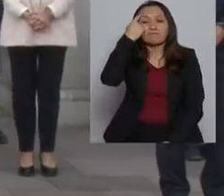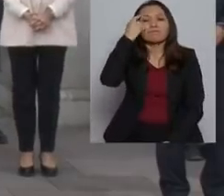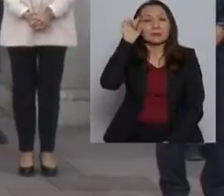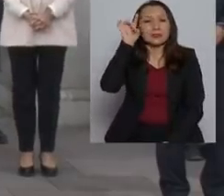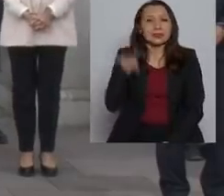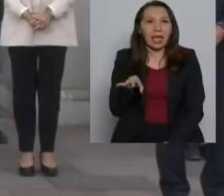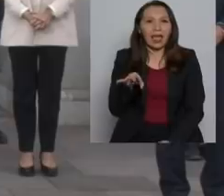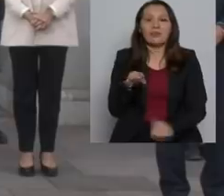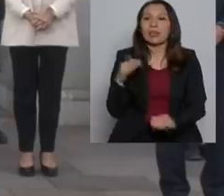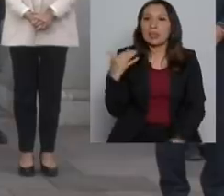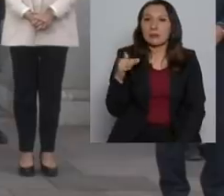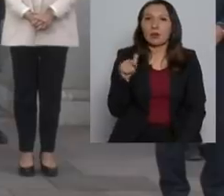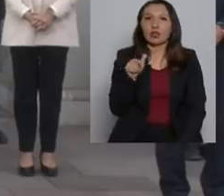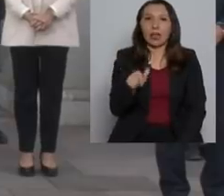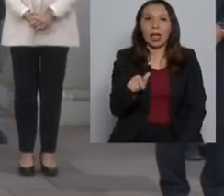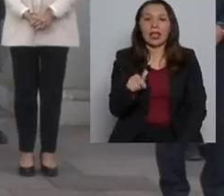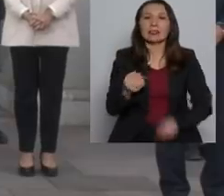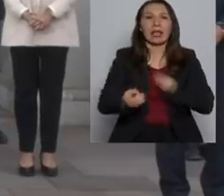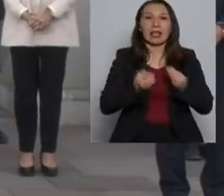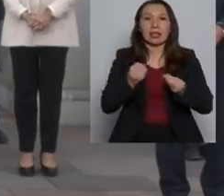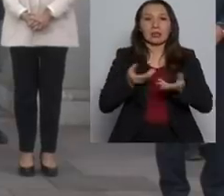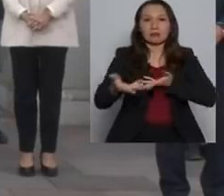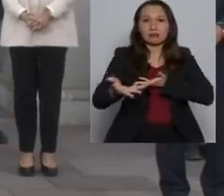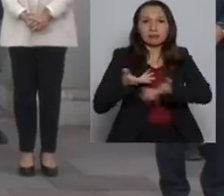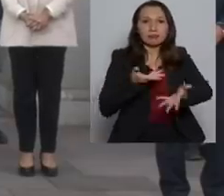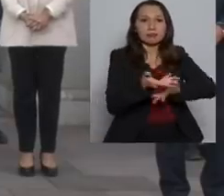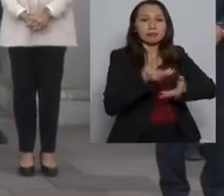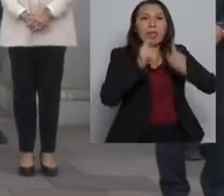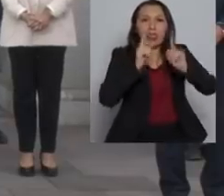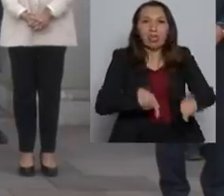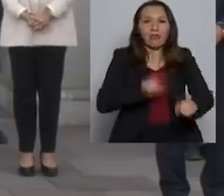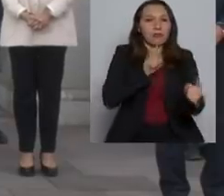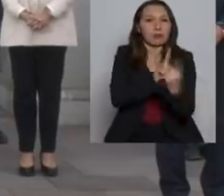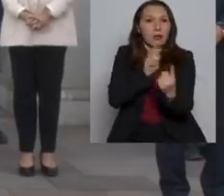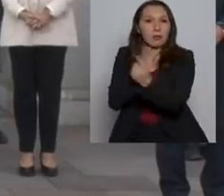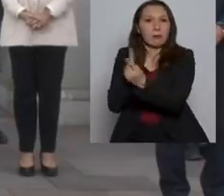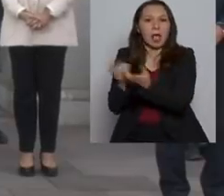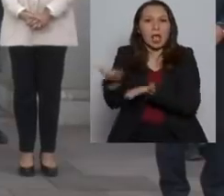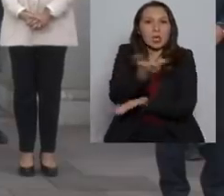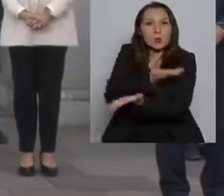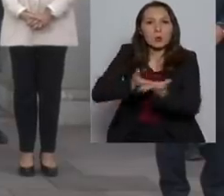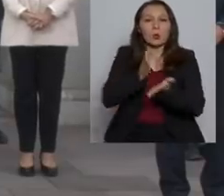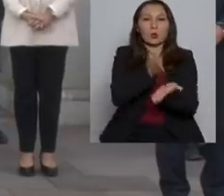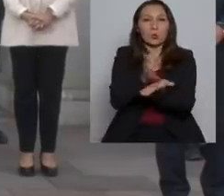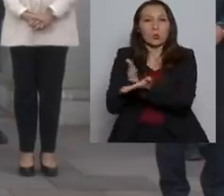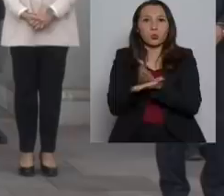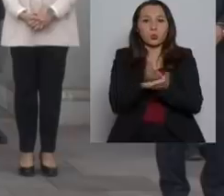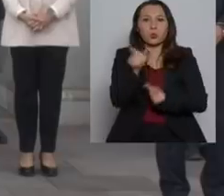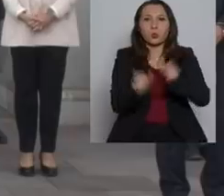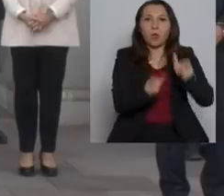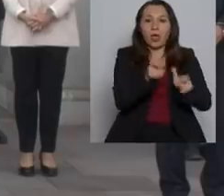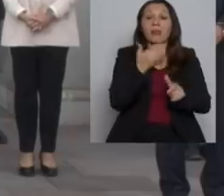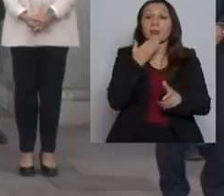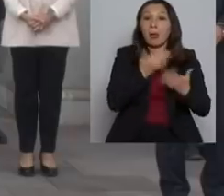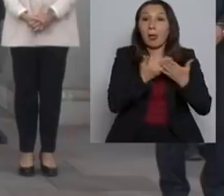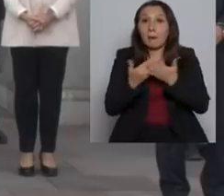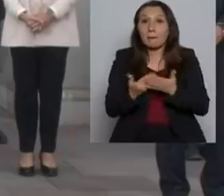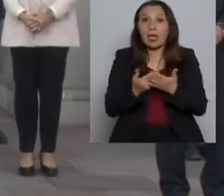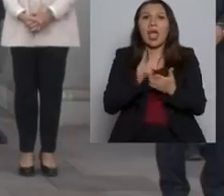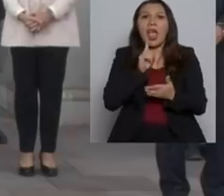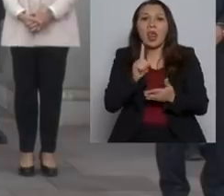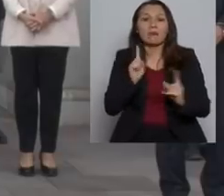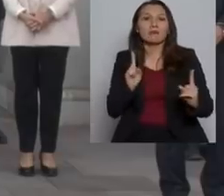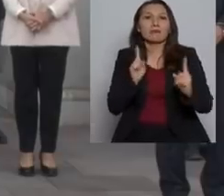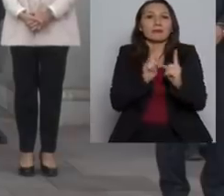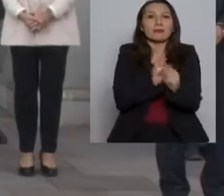la importancia de la interacción que debe existir entre los estudiantes y de los estudiantes con sus